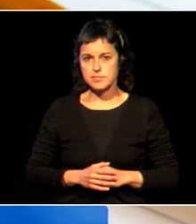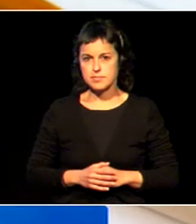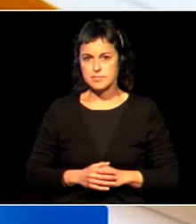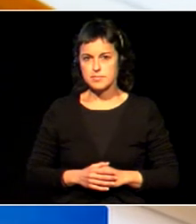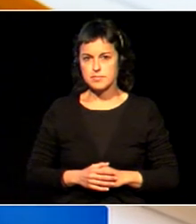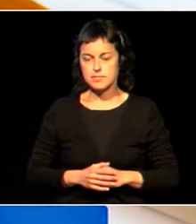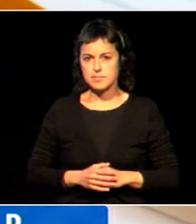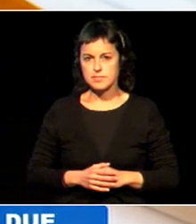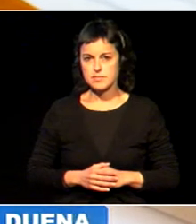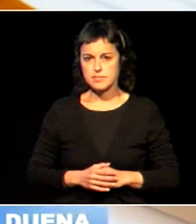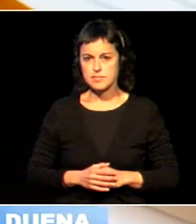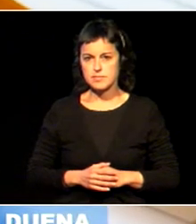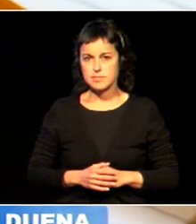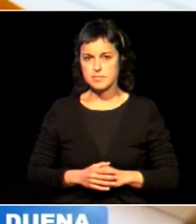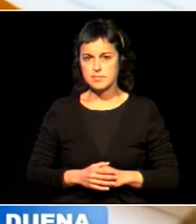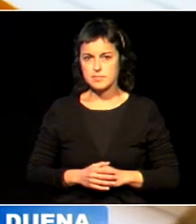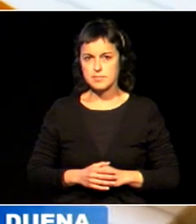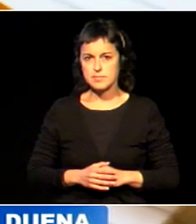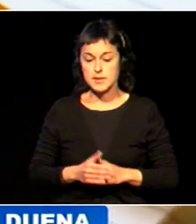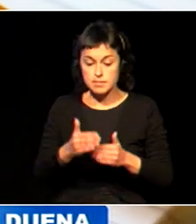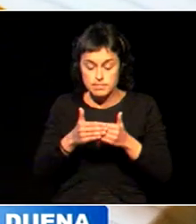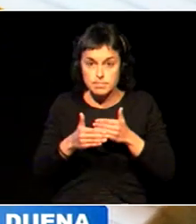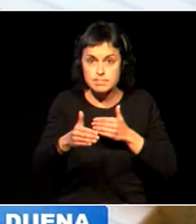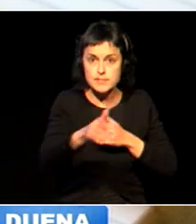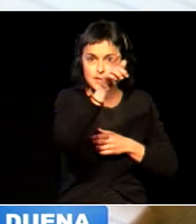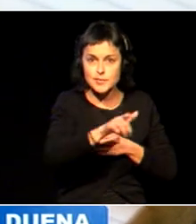Etorkizuneko pretxonak azten laguntzen duena.